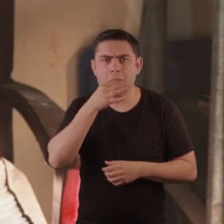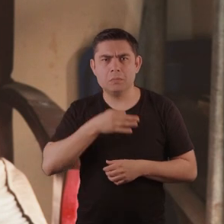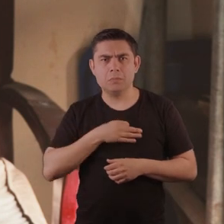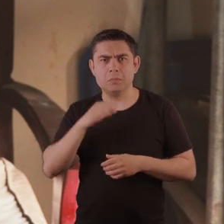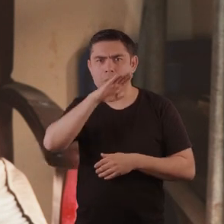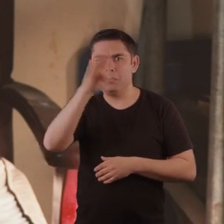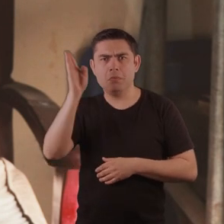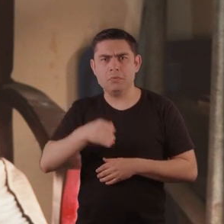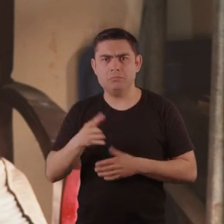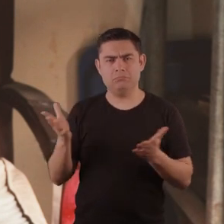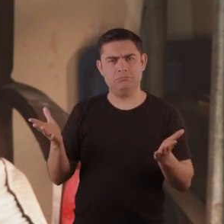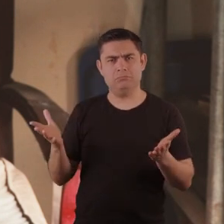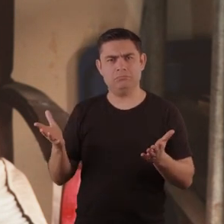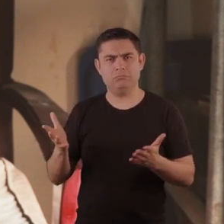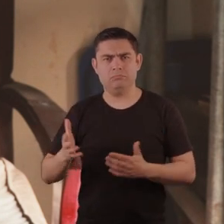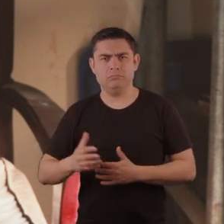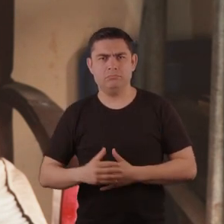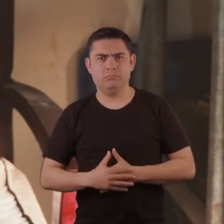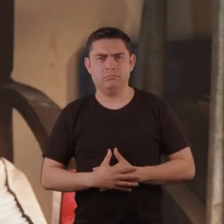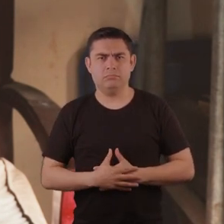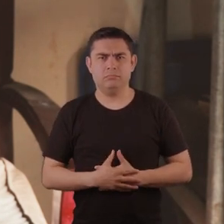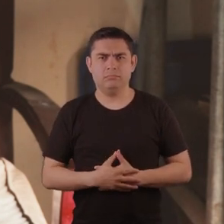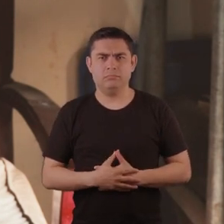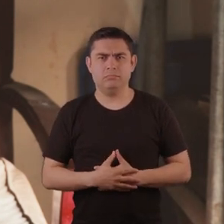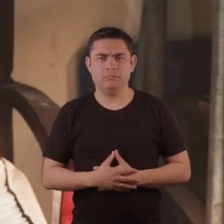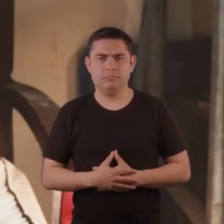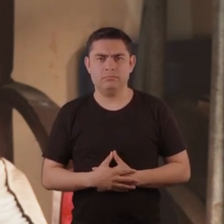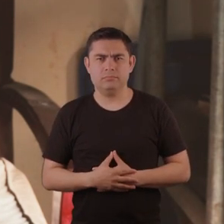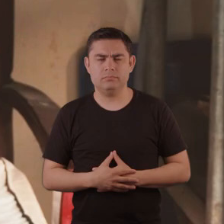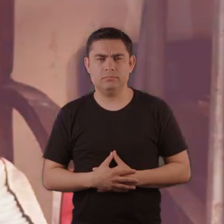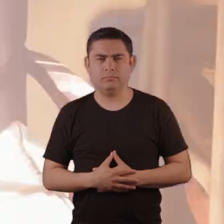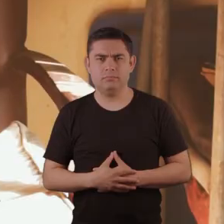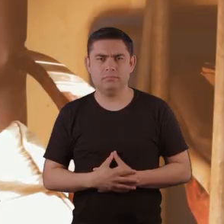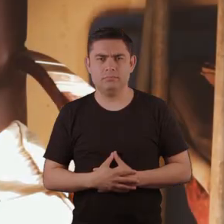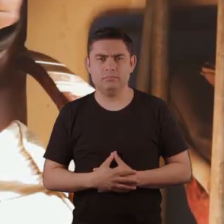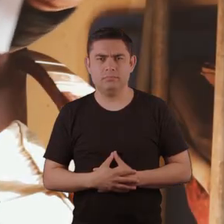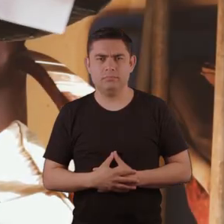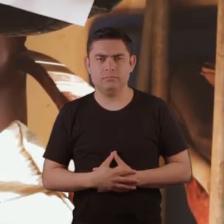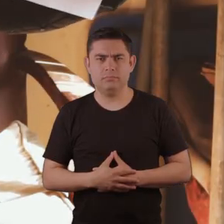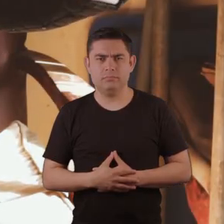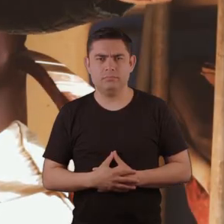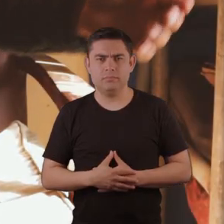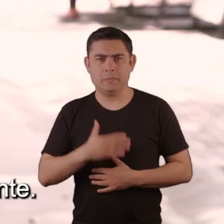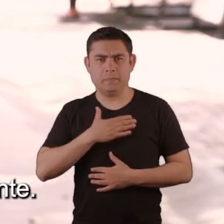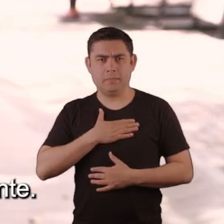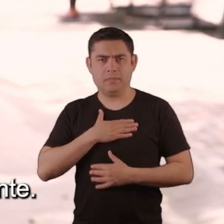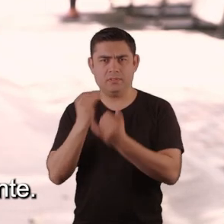ha visto a los dos adentro. Pero cuando hemos hecho averiguaciones, ellos se negaron, dijeron que no, nosotros nunca hemos detenido.